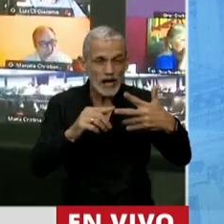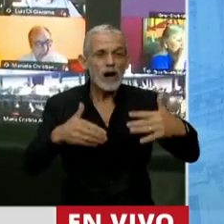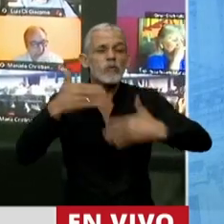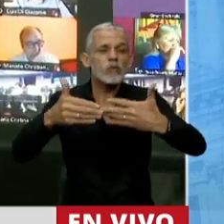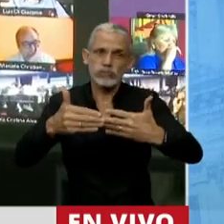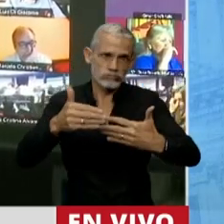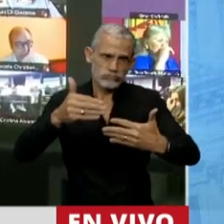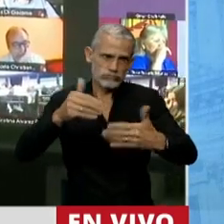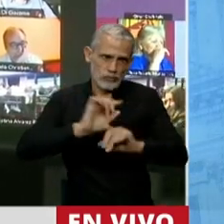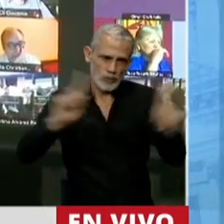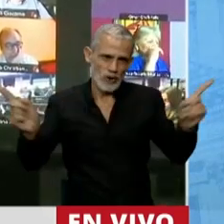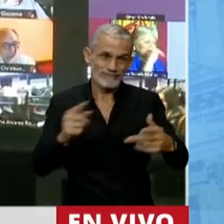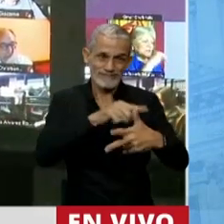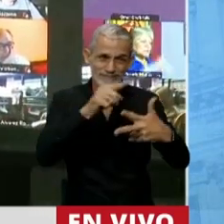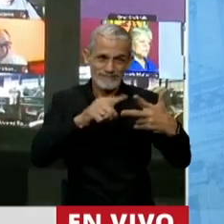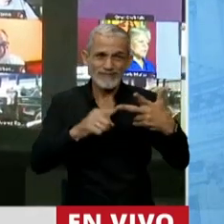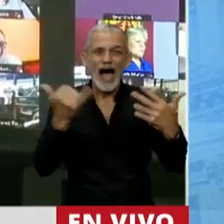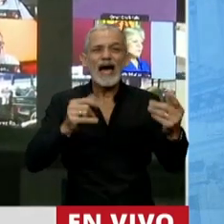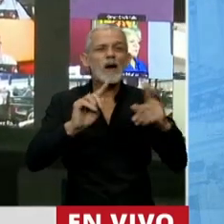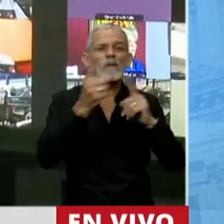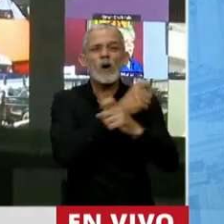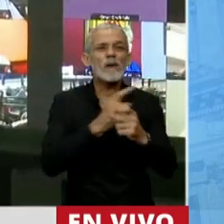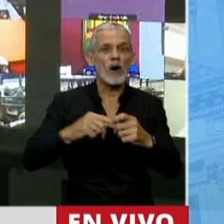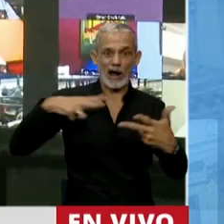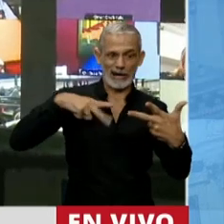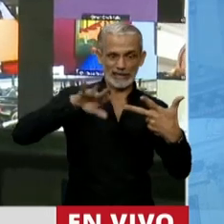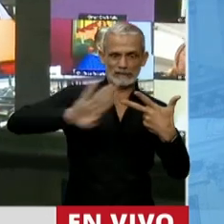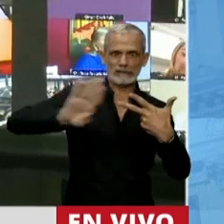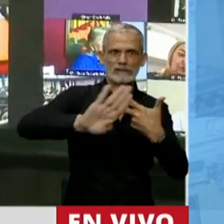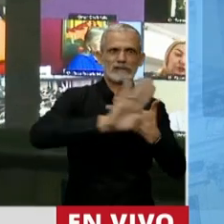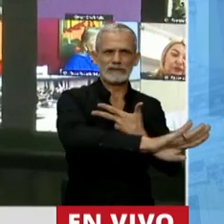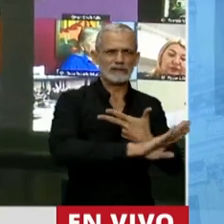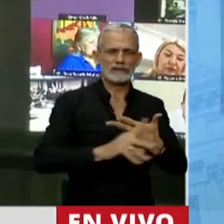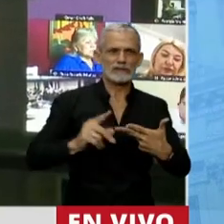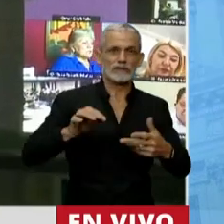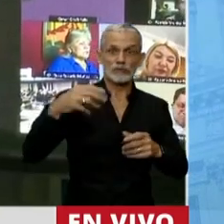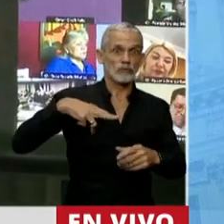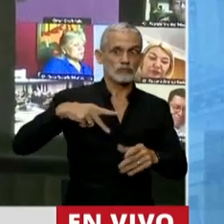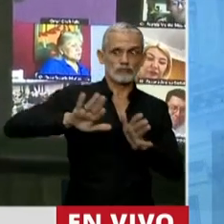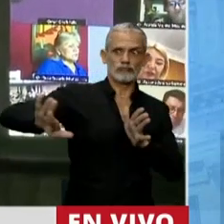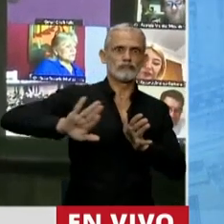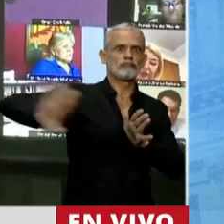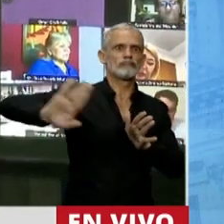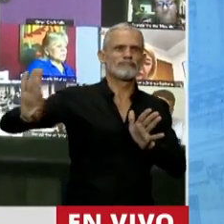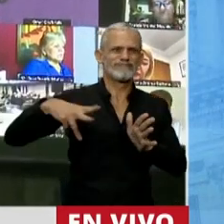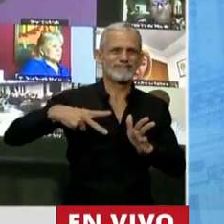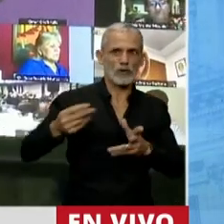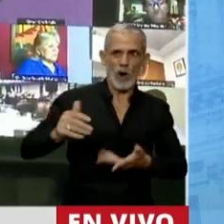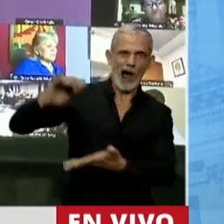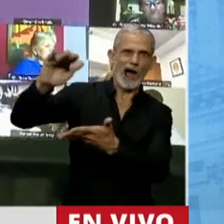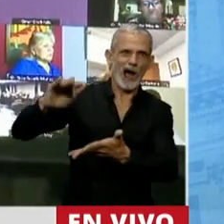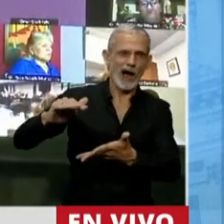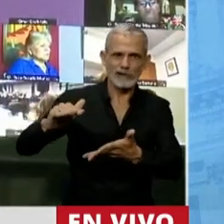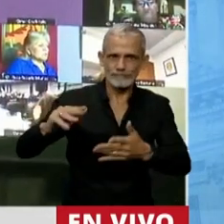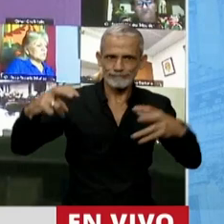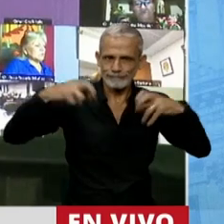al desarrollo. Porque tienen un problema con la riqueza. No dialogan con un elemento esencial que es la